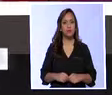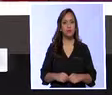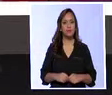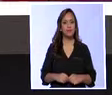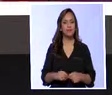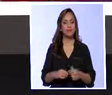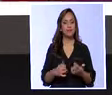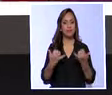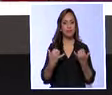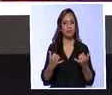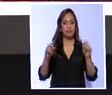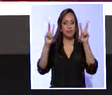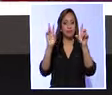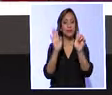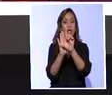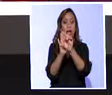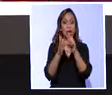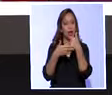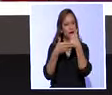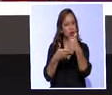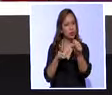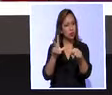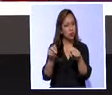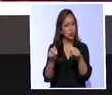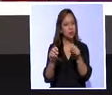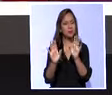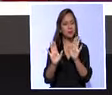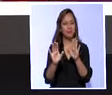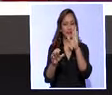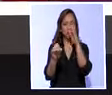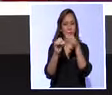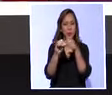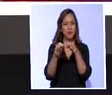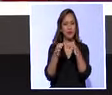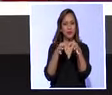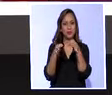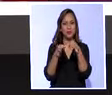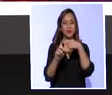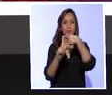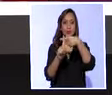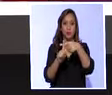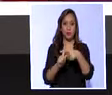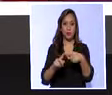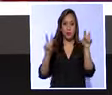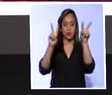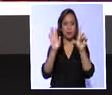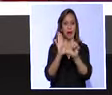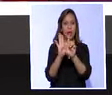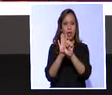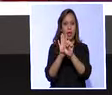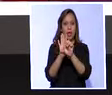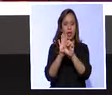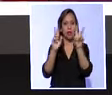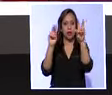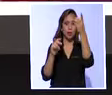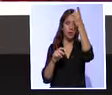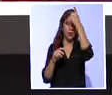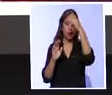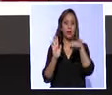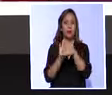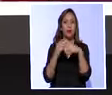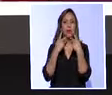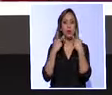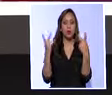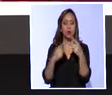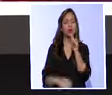Y en el segmento La esencia de la ley, Ricardo Bravo nos presentará los beneficios de la ley de reestructuración de la deuda de la banca